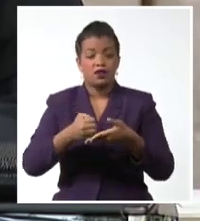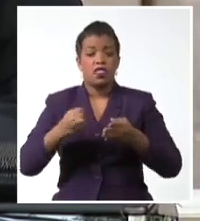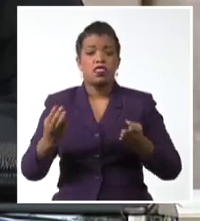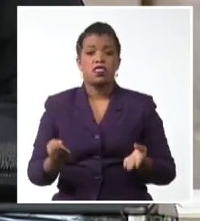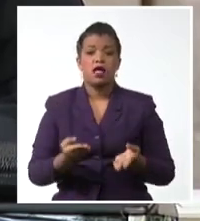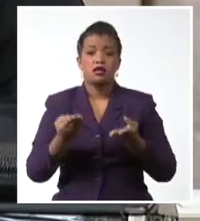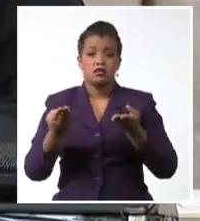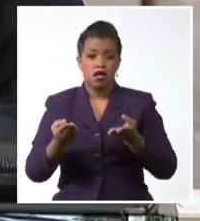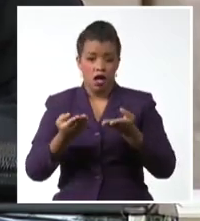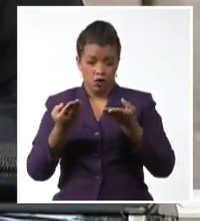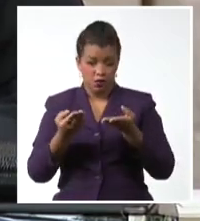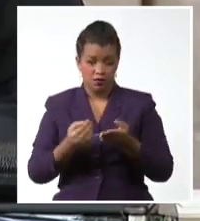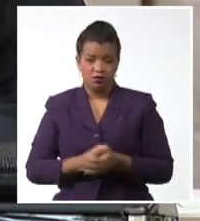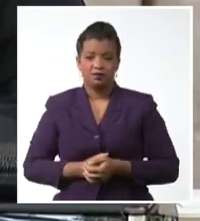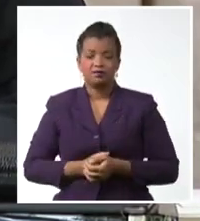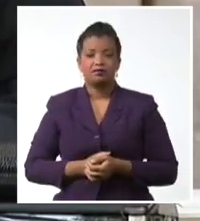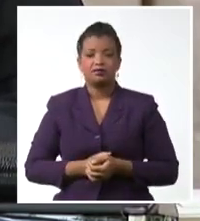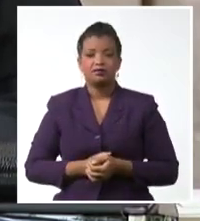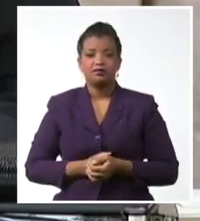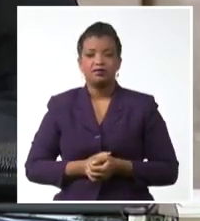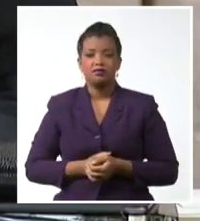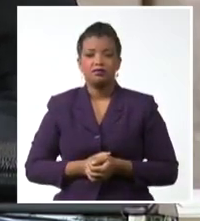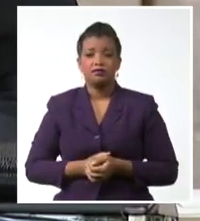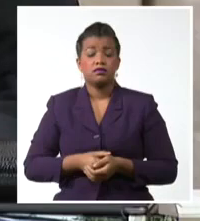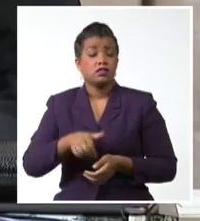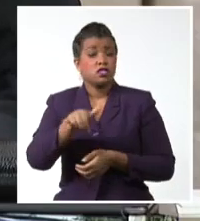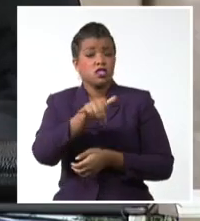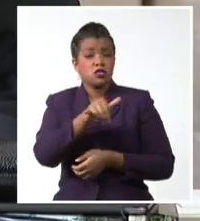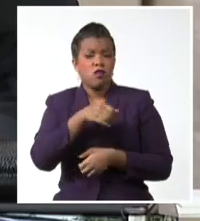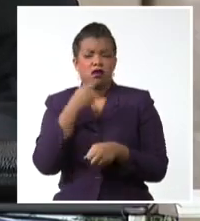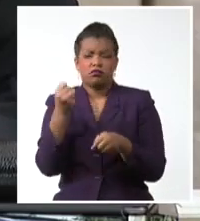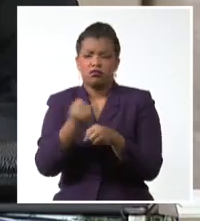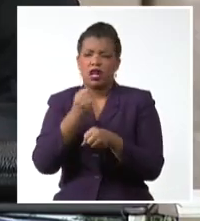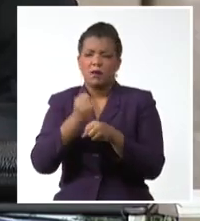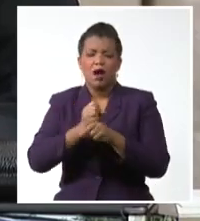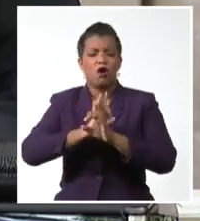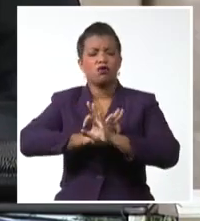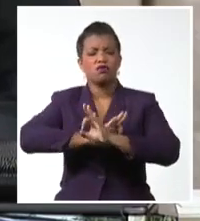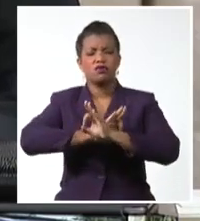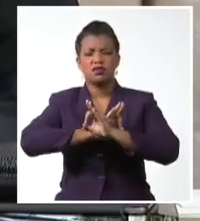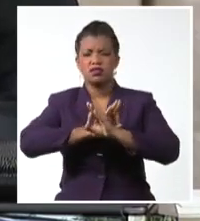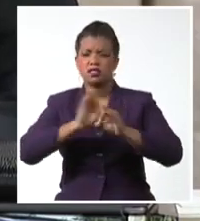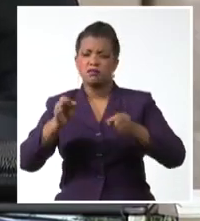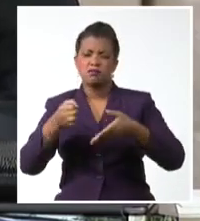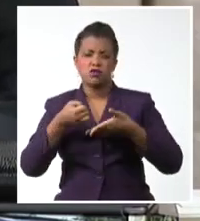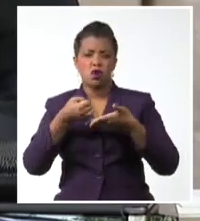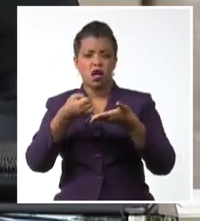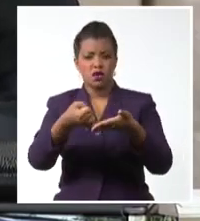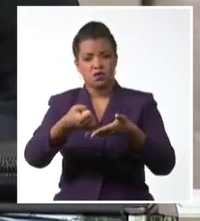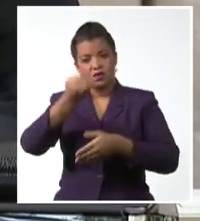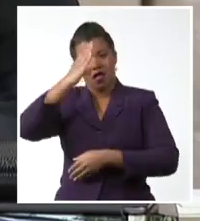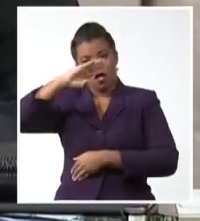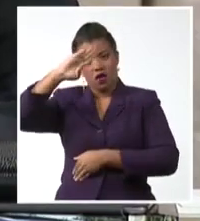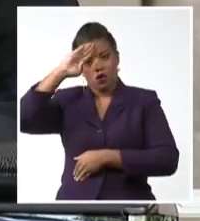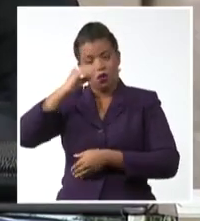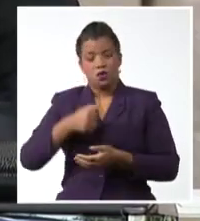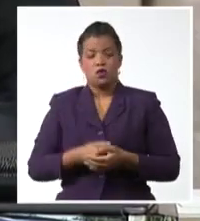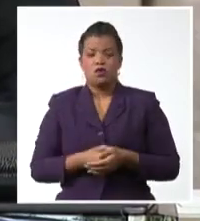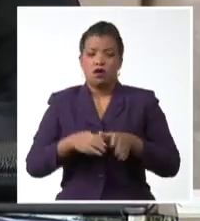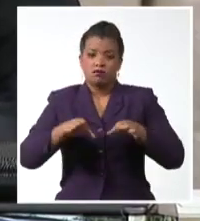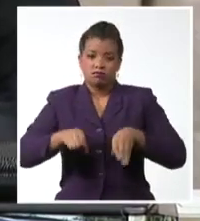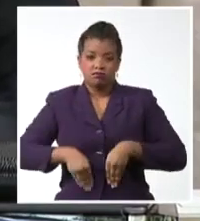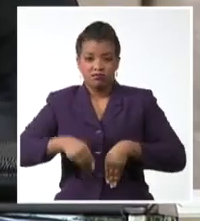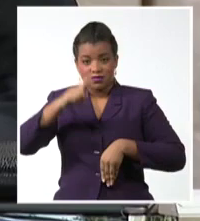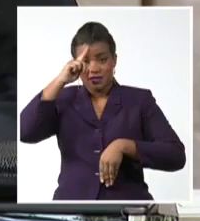América Latina y el Caribe y por su mirada limpia y desprejuiciada a Cuba acogida en el seno de la